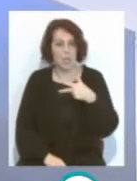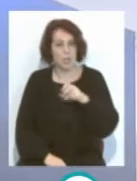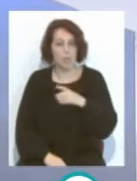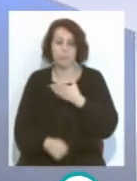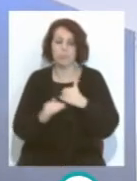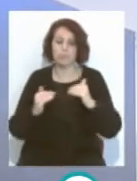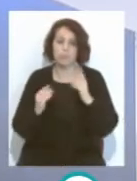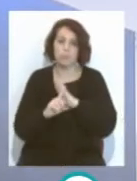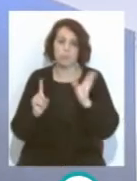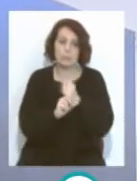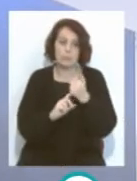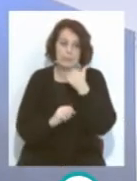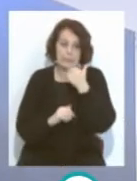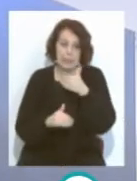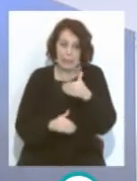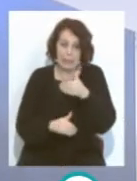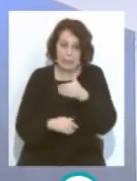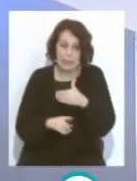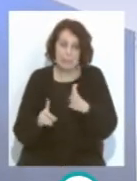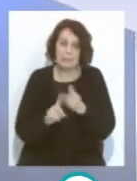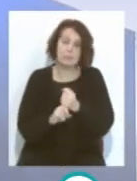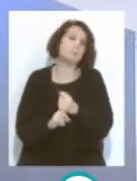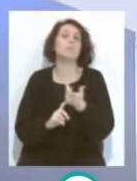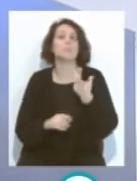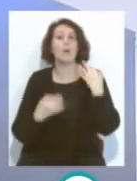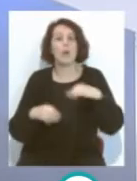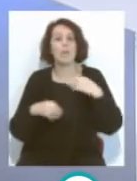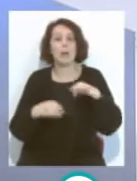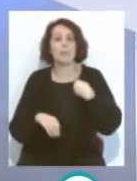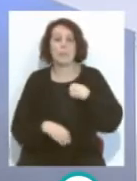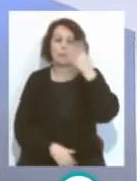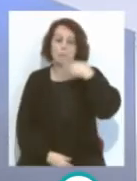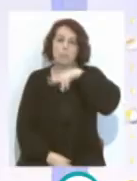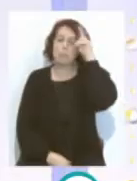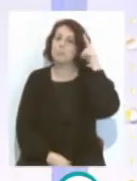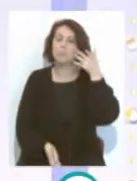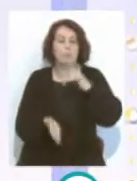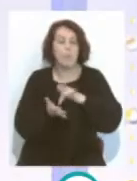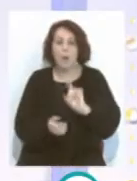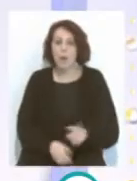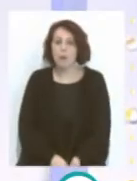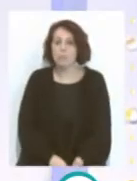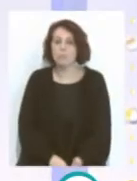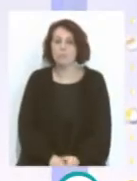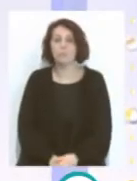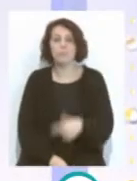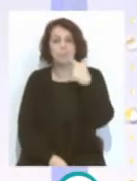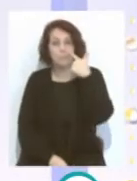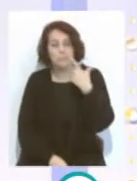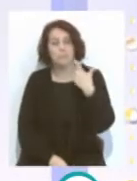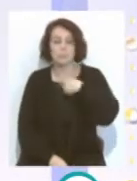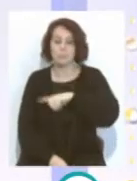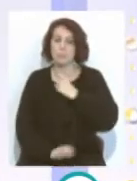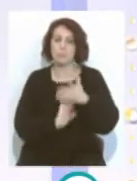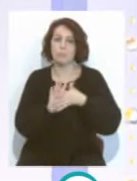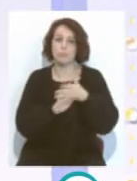casi en extremo y algo que no le solía suceder al Atlético de Madrid. Fíjate que estamos hablando